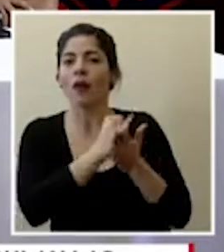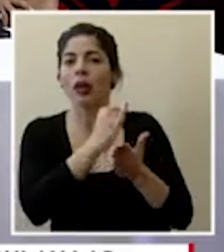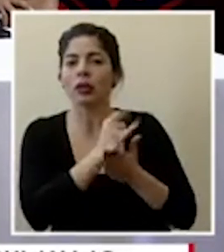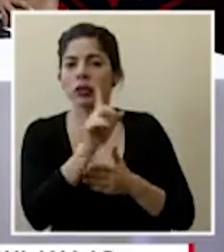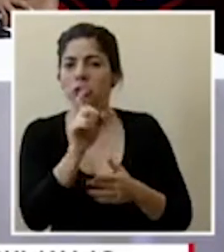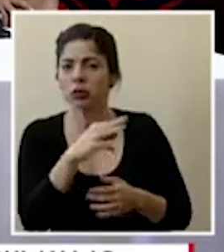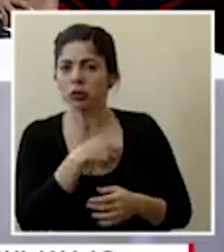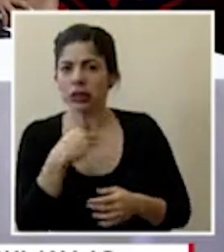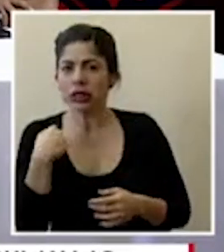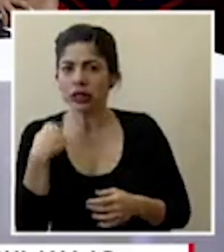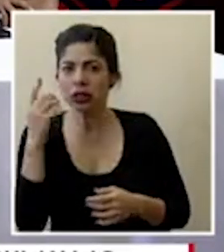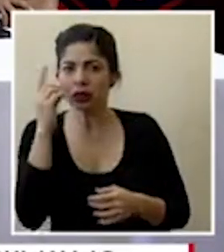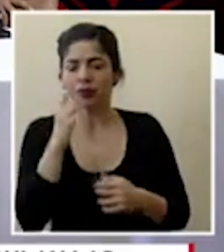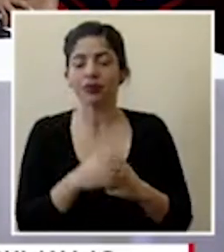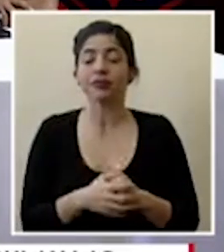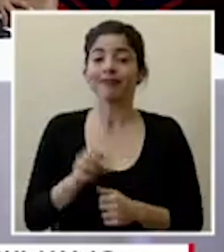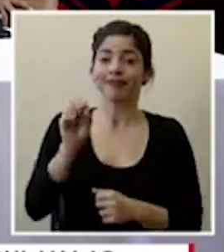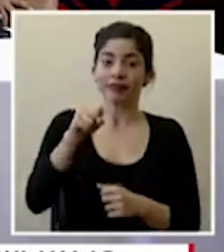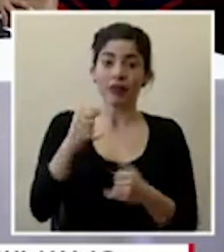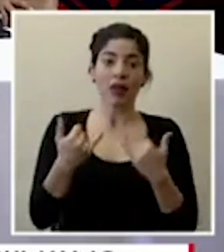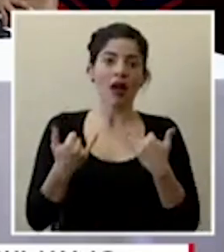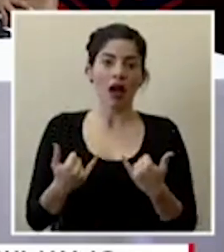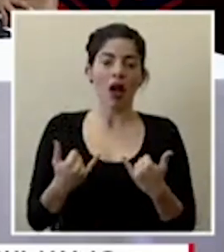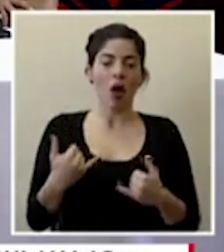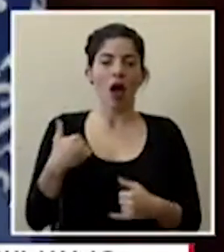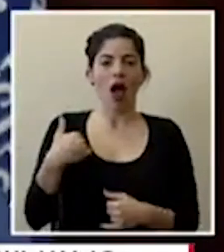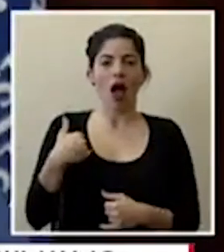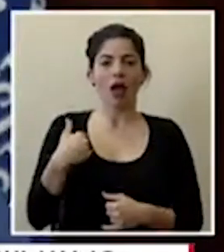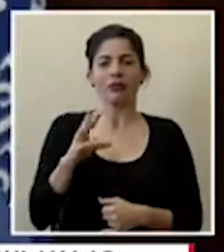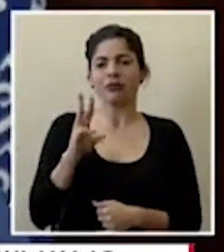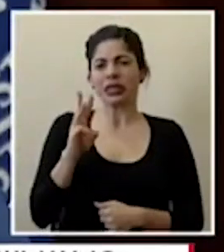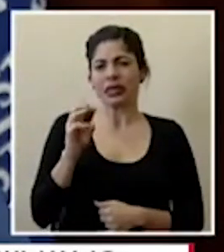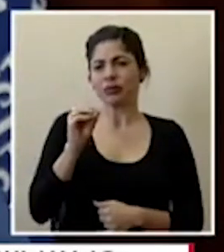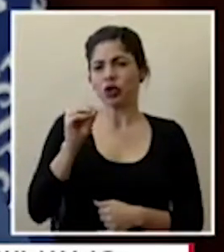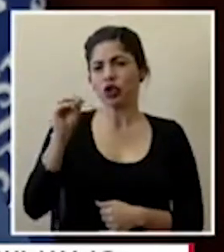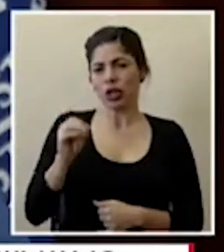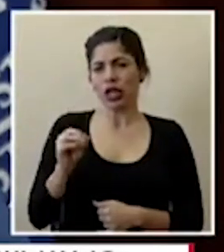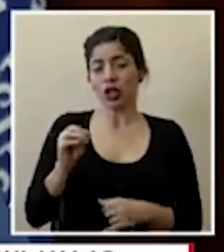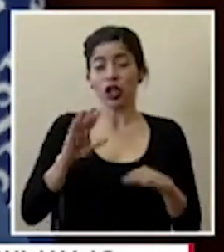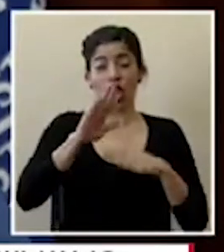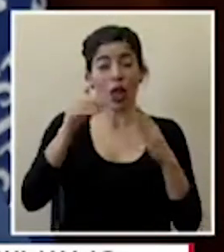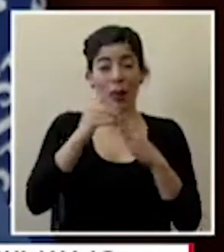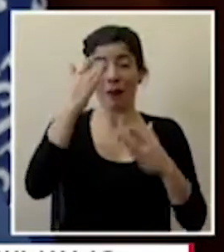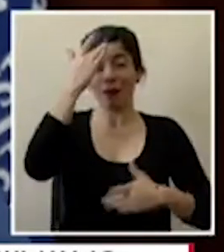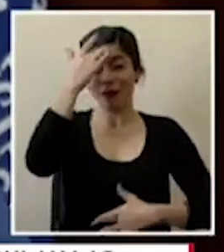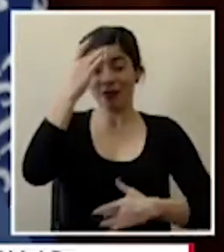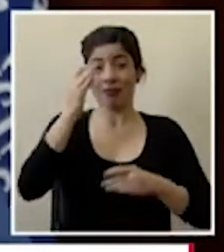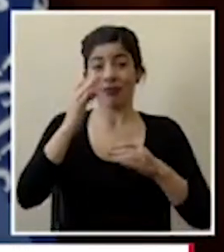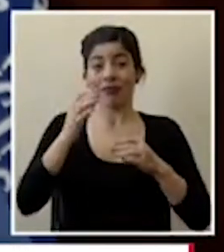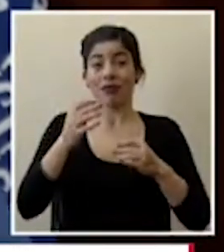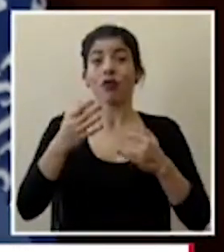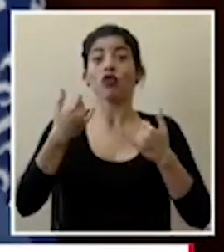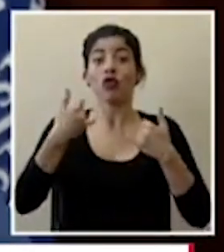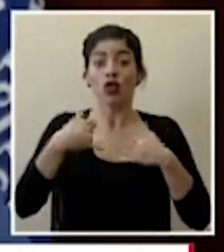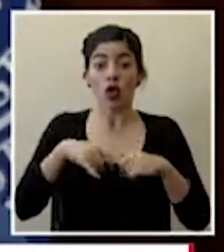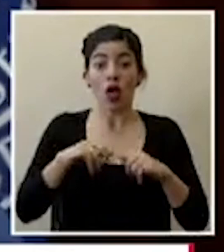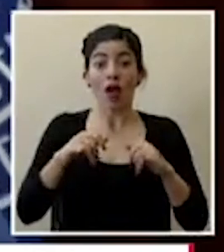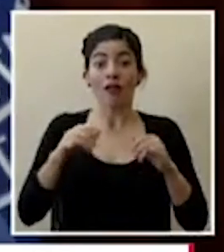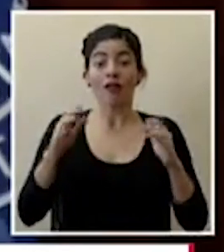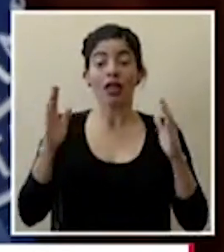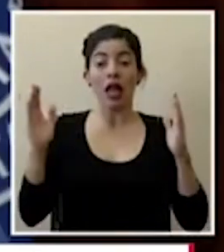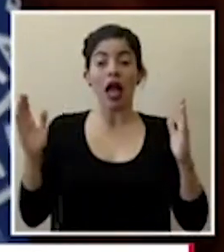ministro salas sí actualmente tenemos un seis por ciento de todos los pacientes que no todavía están en investigación